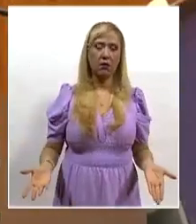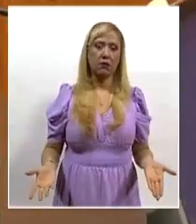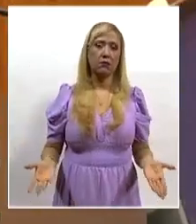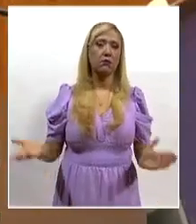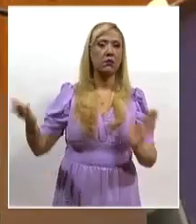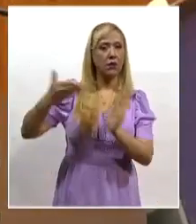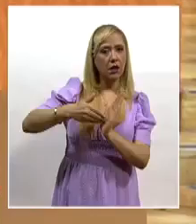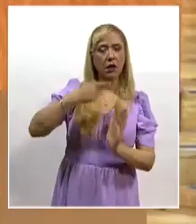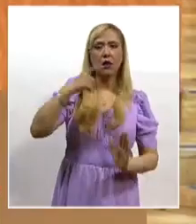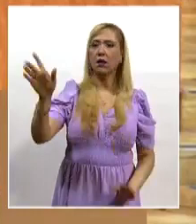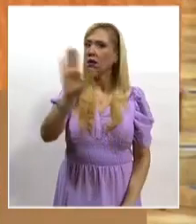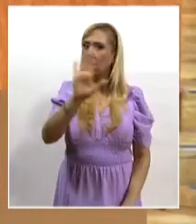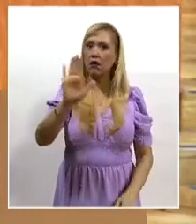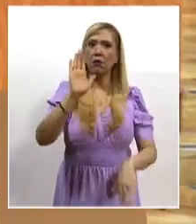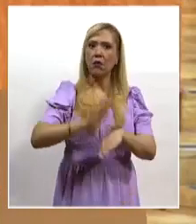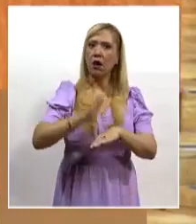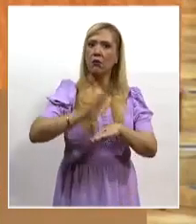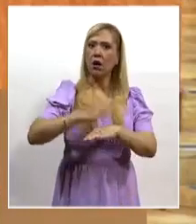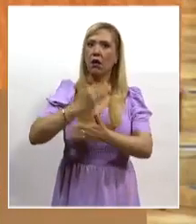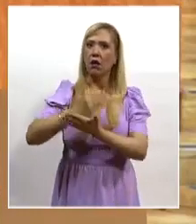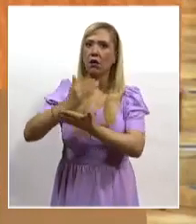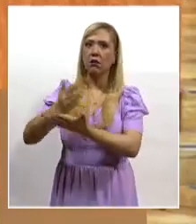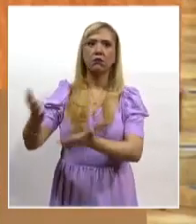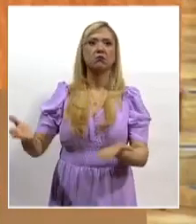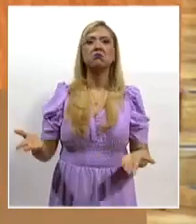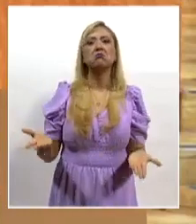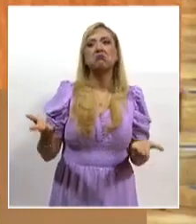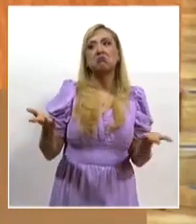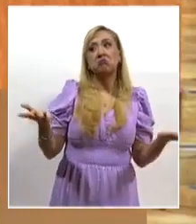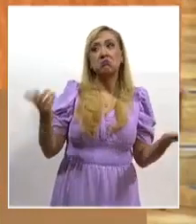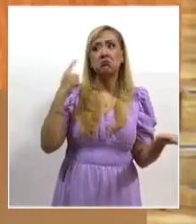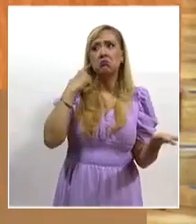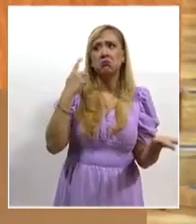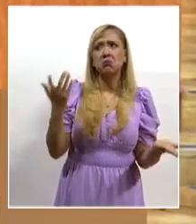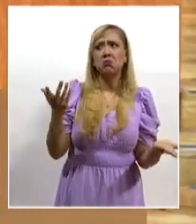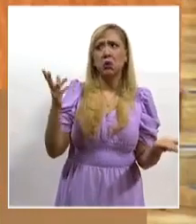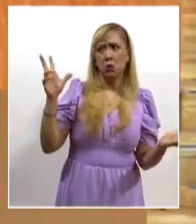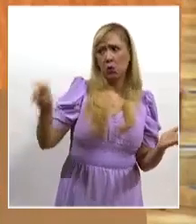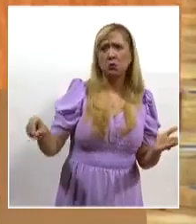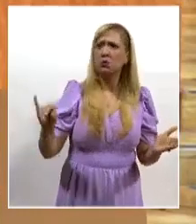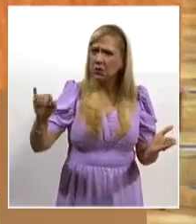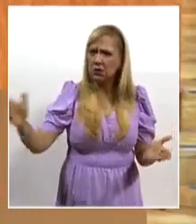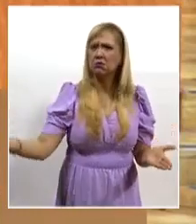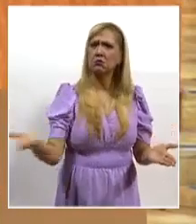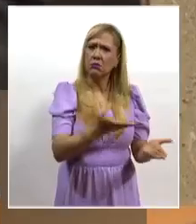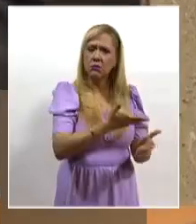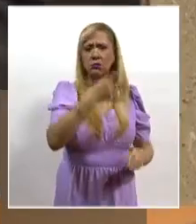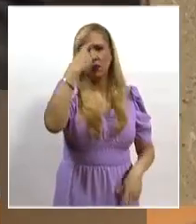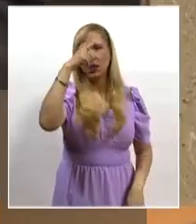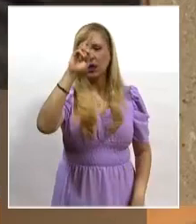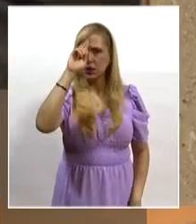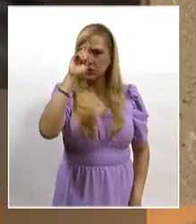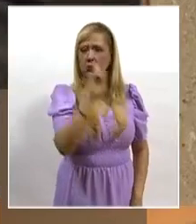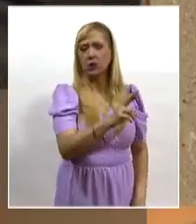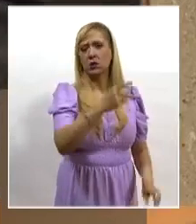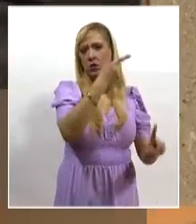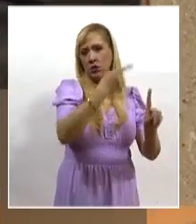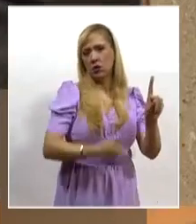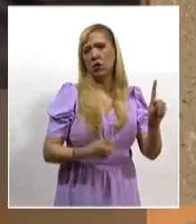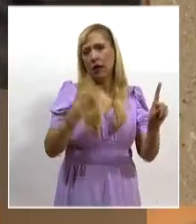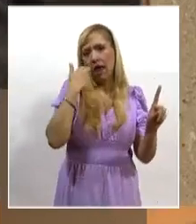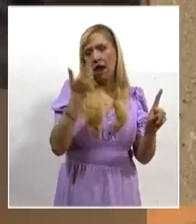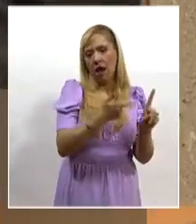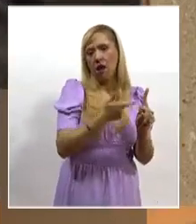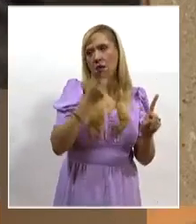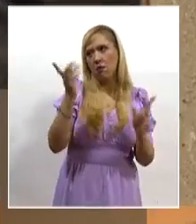de no repetición, no existe impedimento para ordenarla, aunado a que se trata de una medida idónea de satisfacción a la víctima. Por